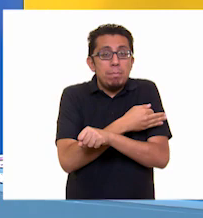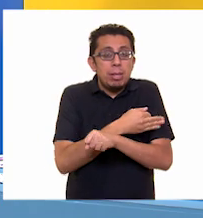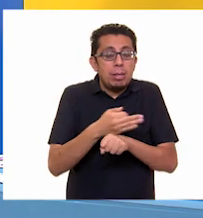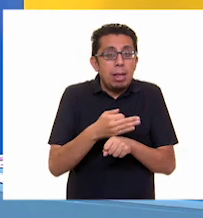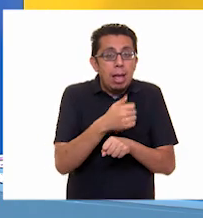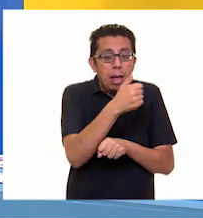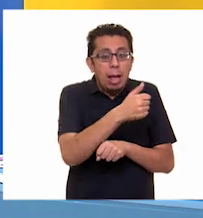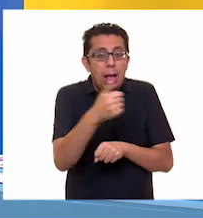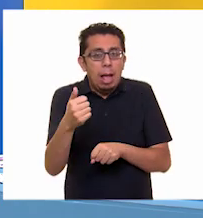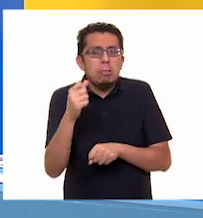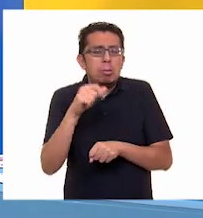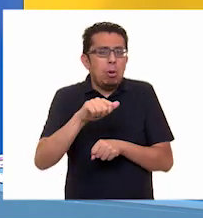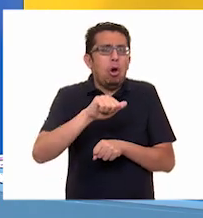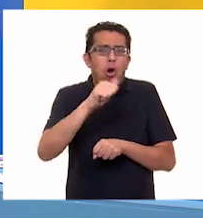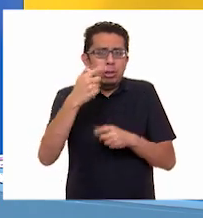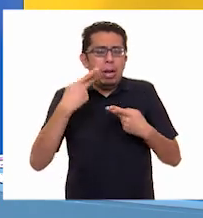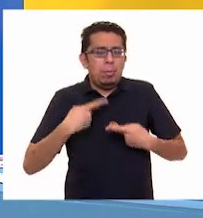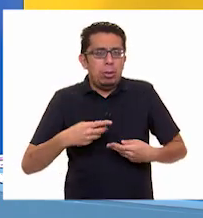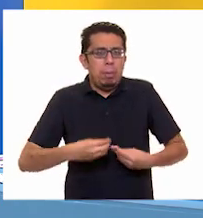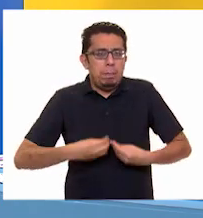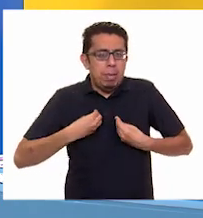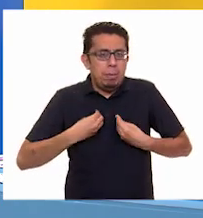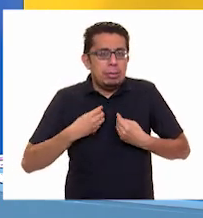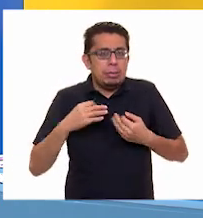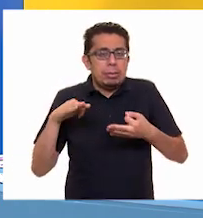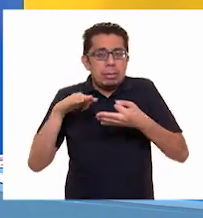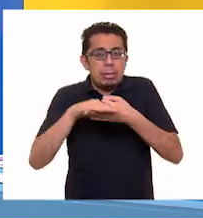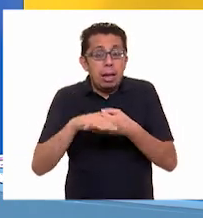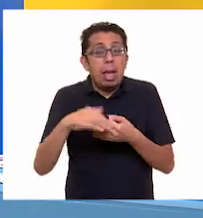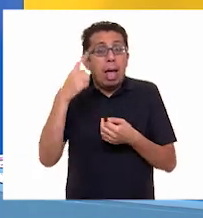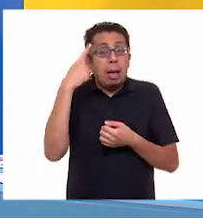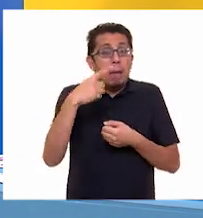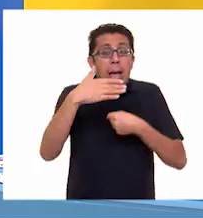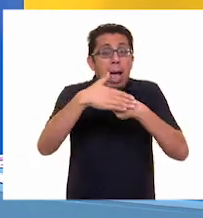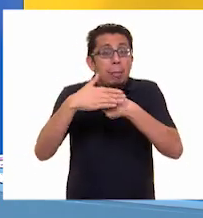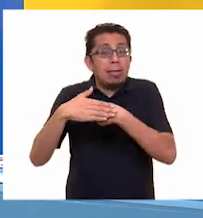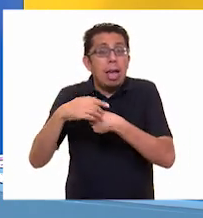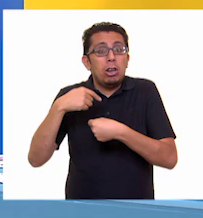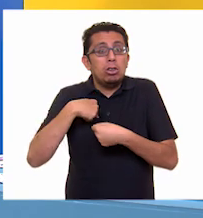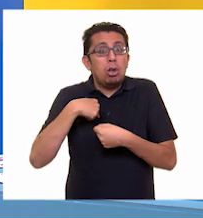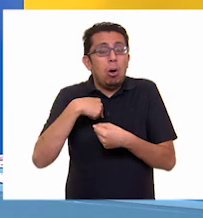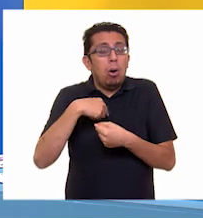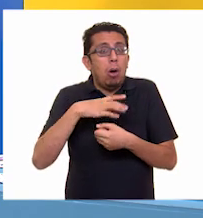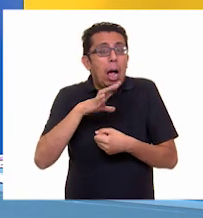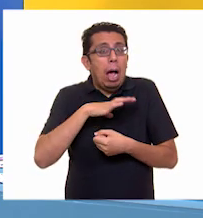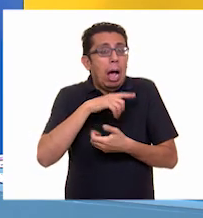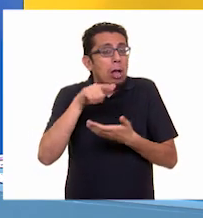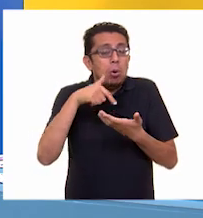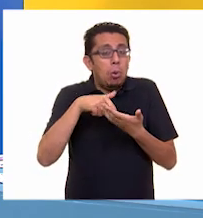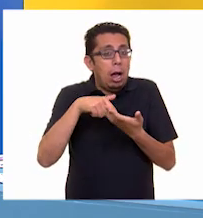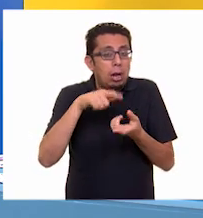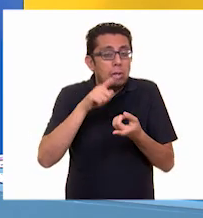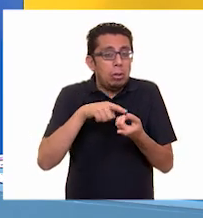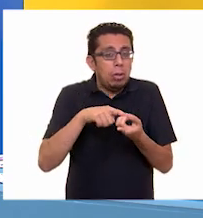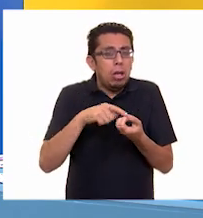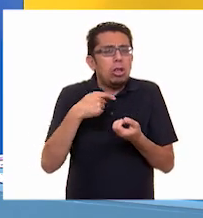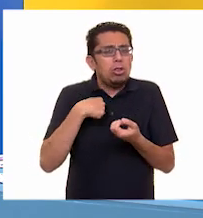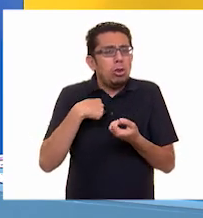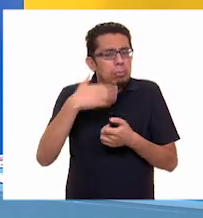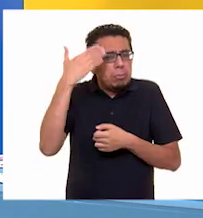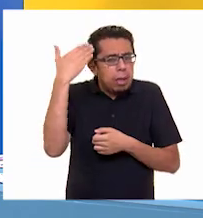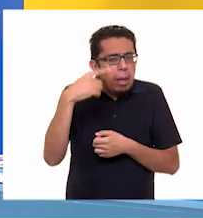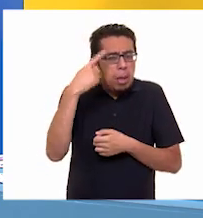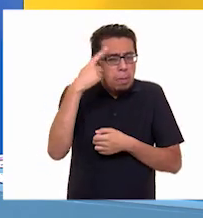y otros que vivan cerca, para poder informarles dónde nos encontramos. Y he escuchado que para enfrentar de mejor manera un sismo,